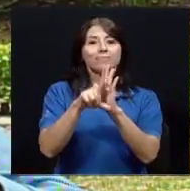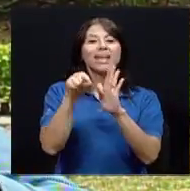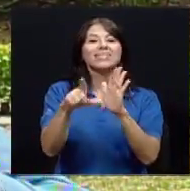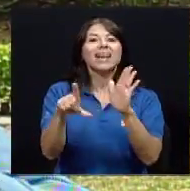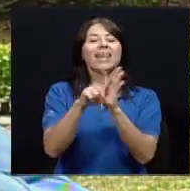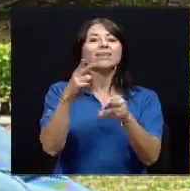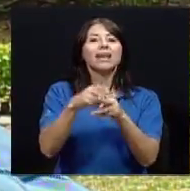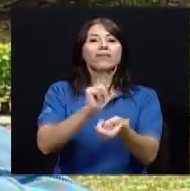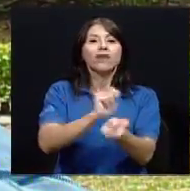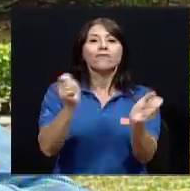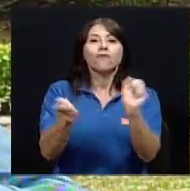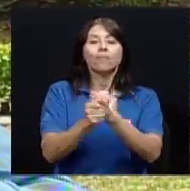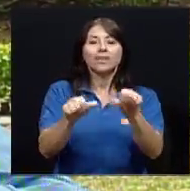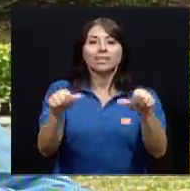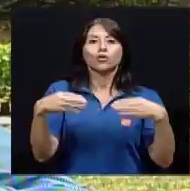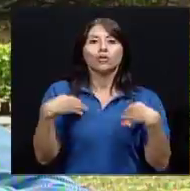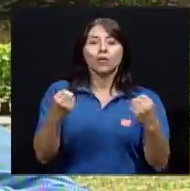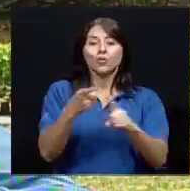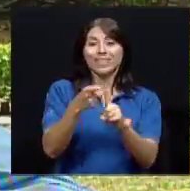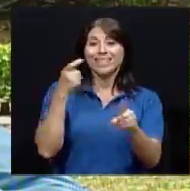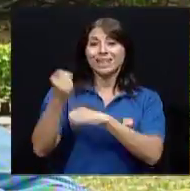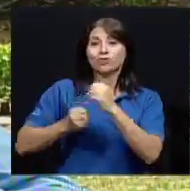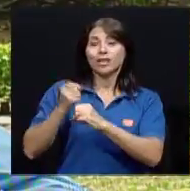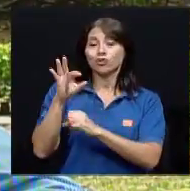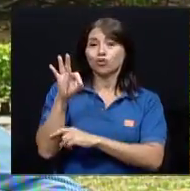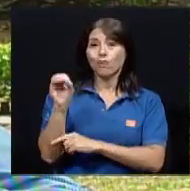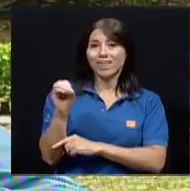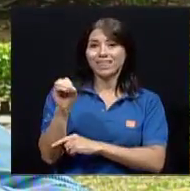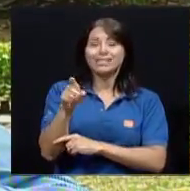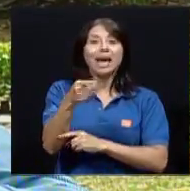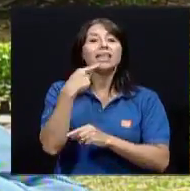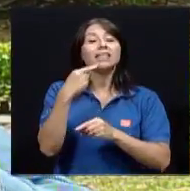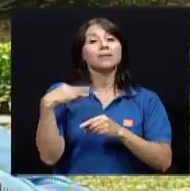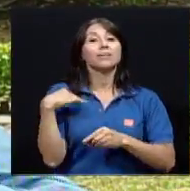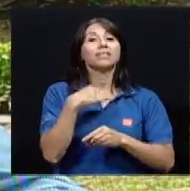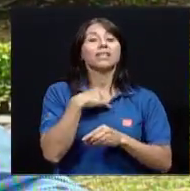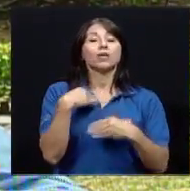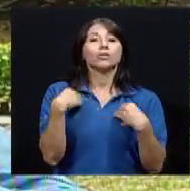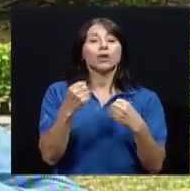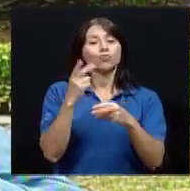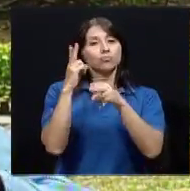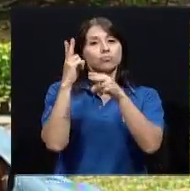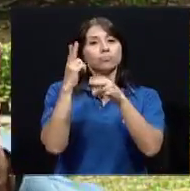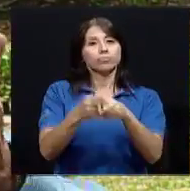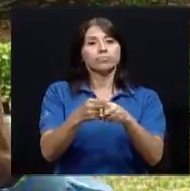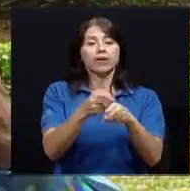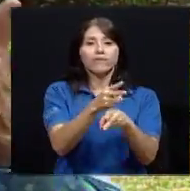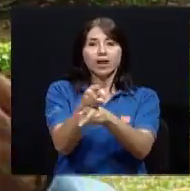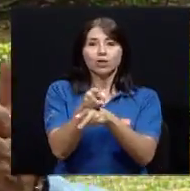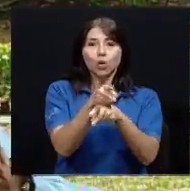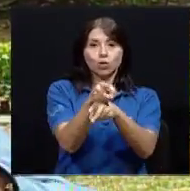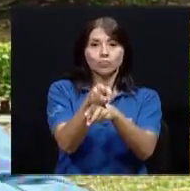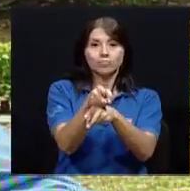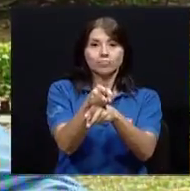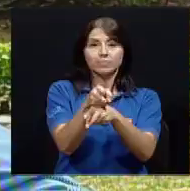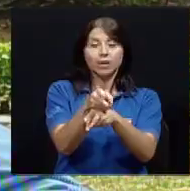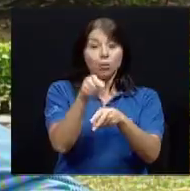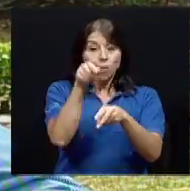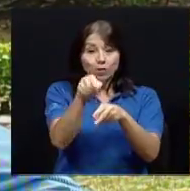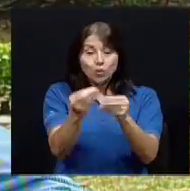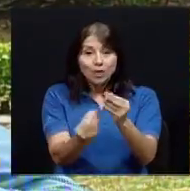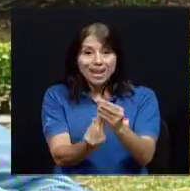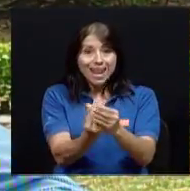90, que define claramente la rectoría del Ministerio de Salud, al margen de que cuando nace el Ministerio siempre se le dio esa función,